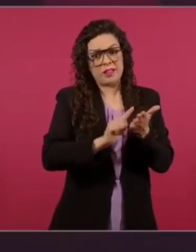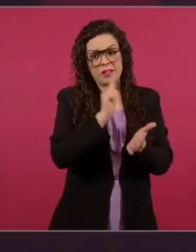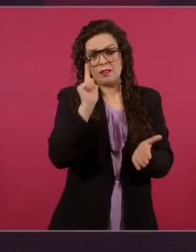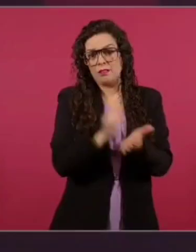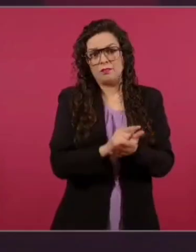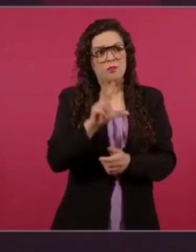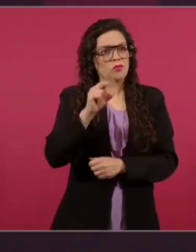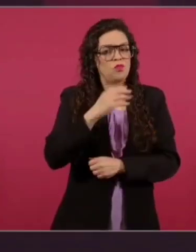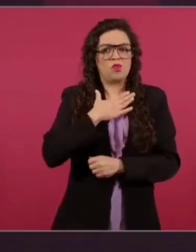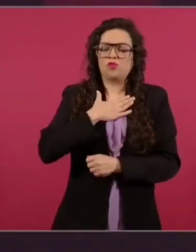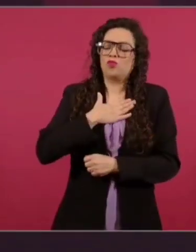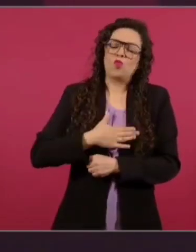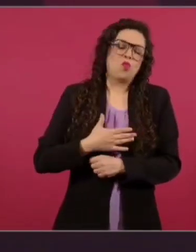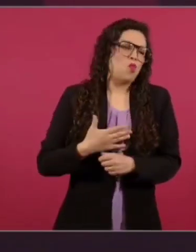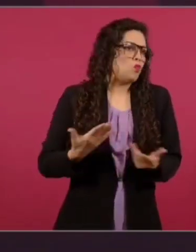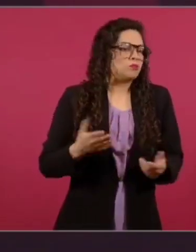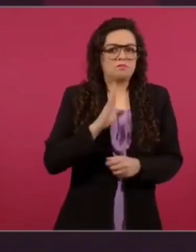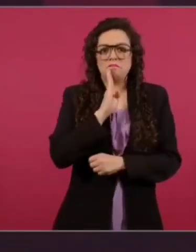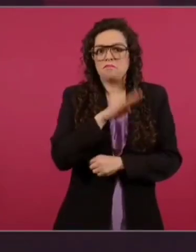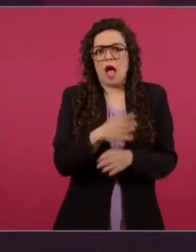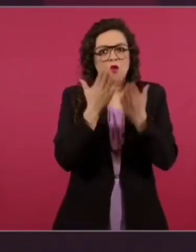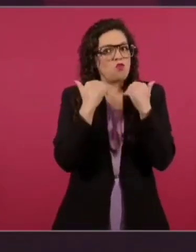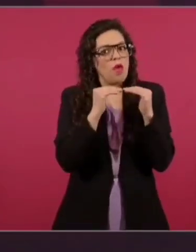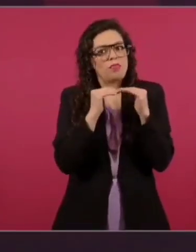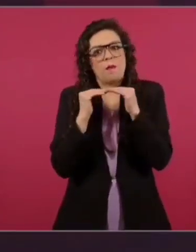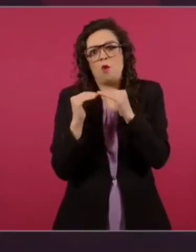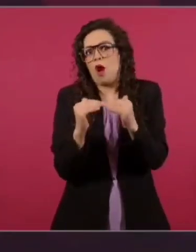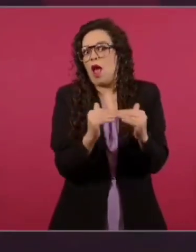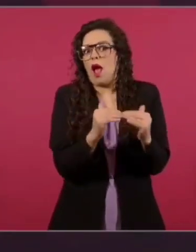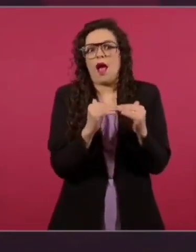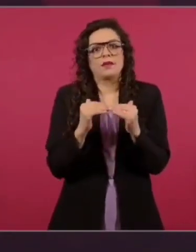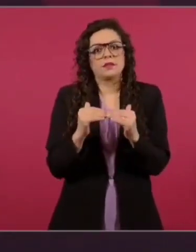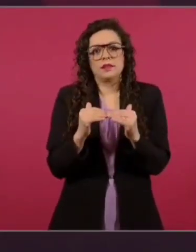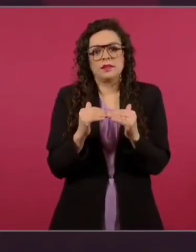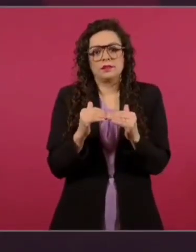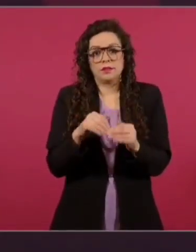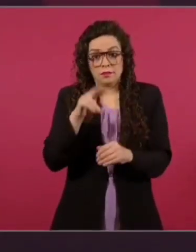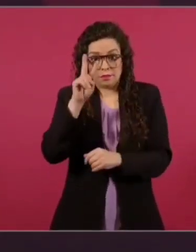o antidemocrático. Los están engañando.